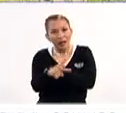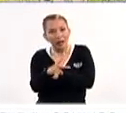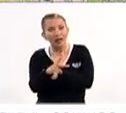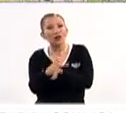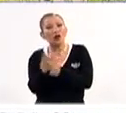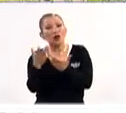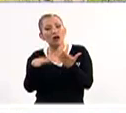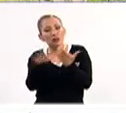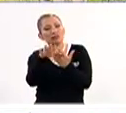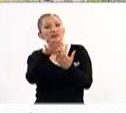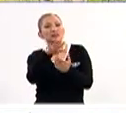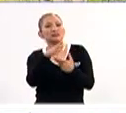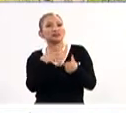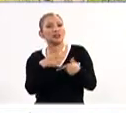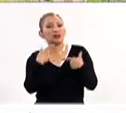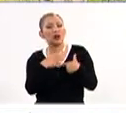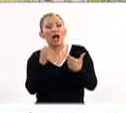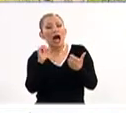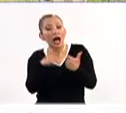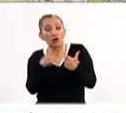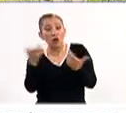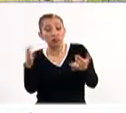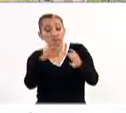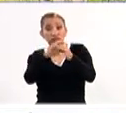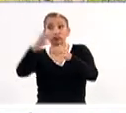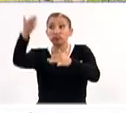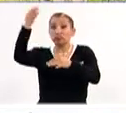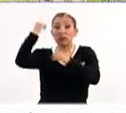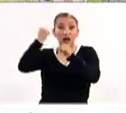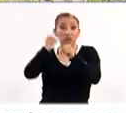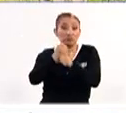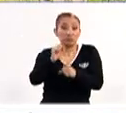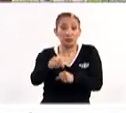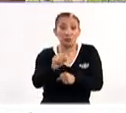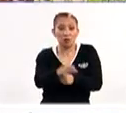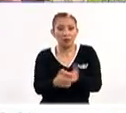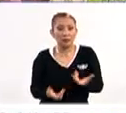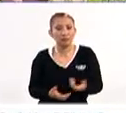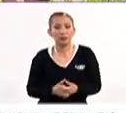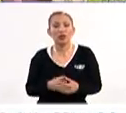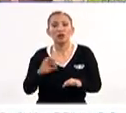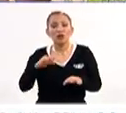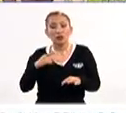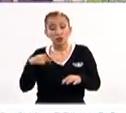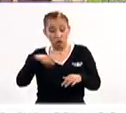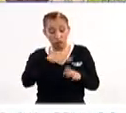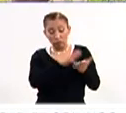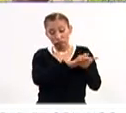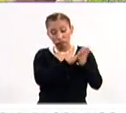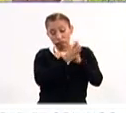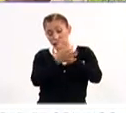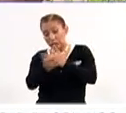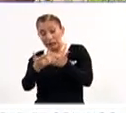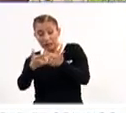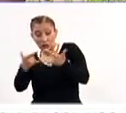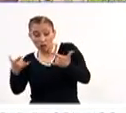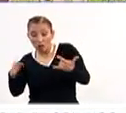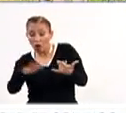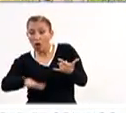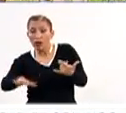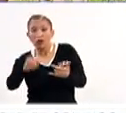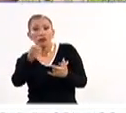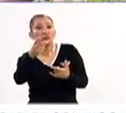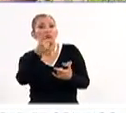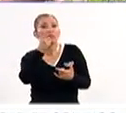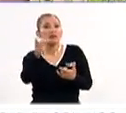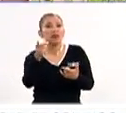de su sociedad en algo que nos ha unido durante tantos años. Digo, somos el resultado de una historia que cualquiera diría que